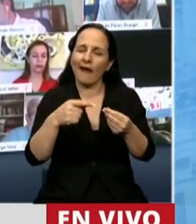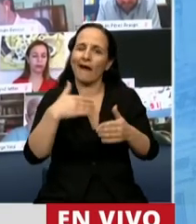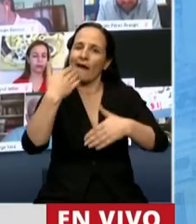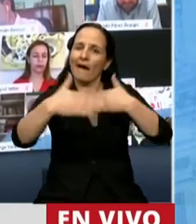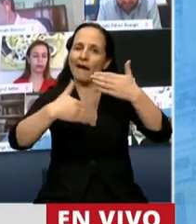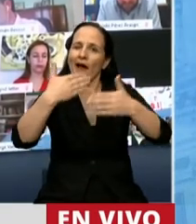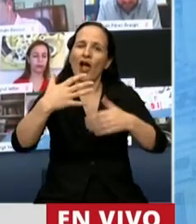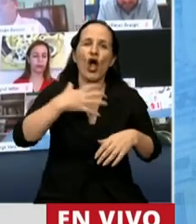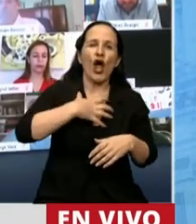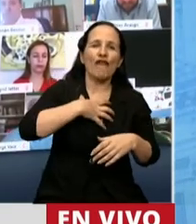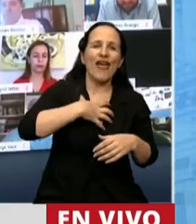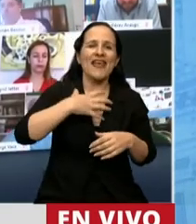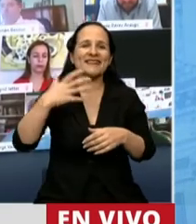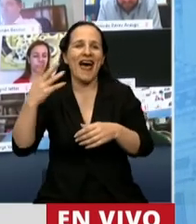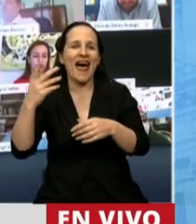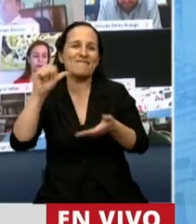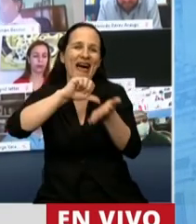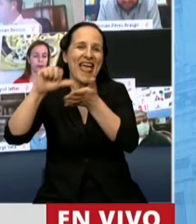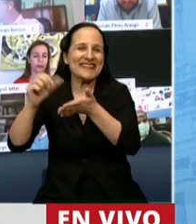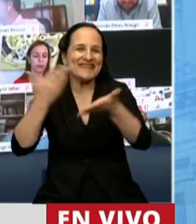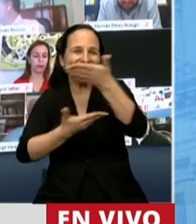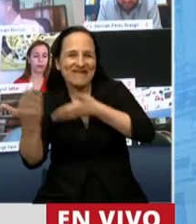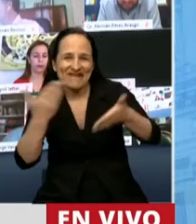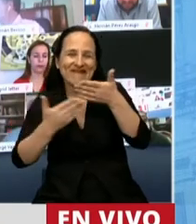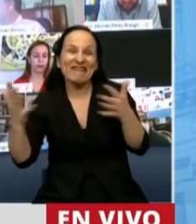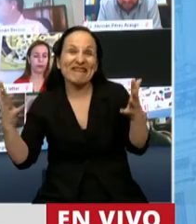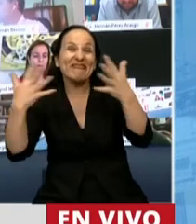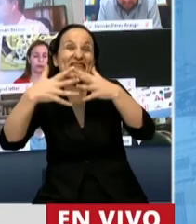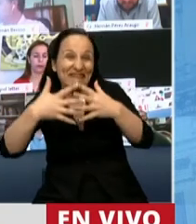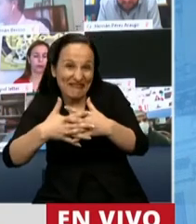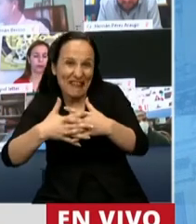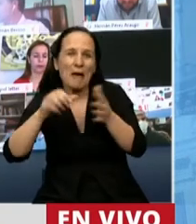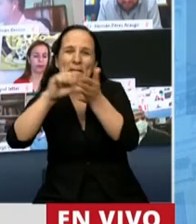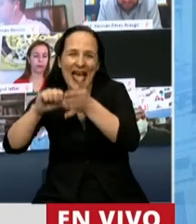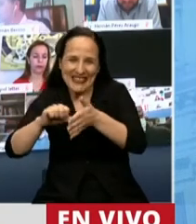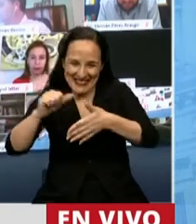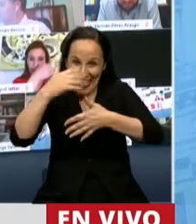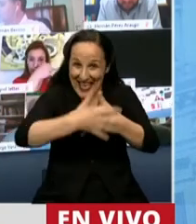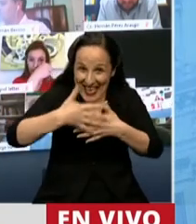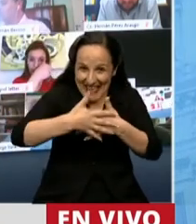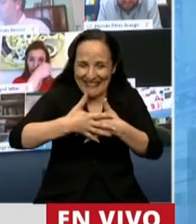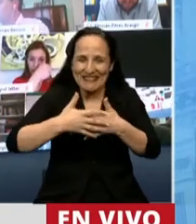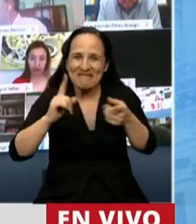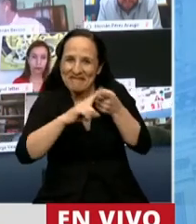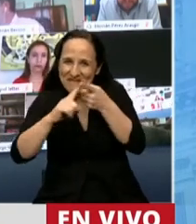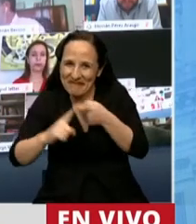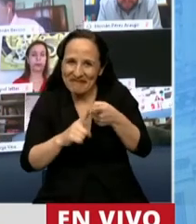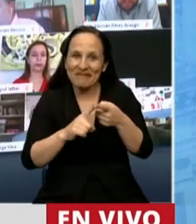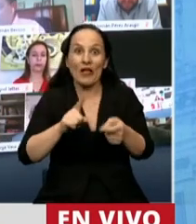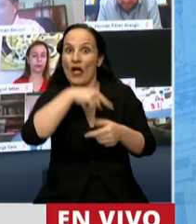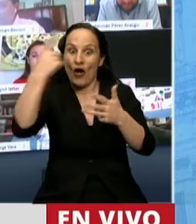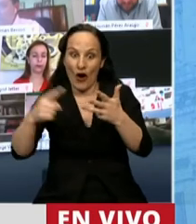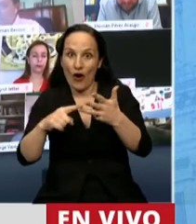confuensa mutua y integración naval con países de la región. O el Arandú 2020,